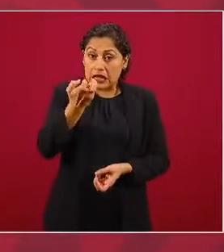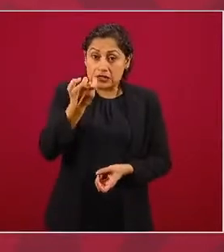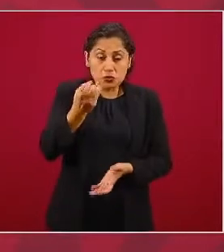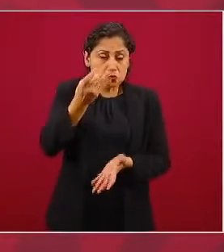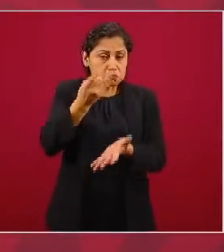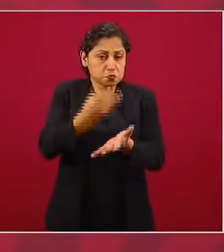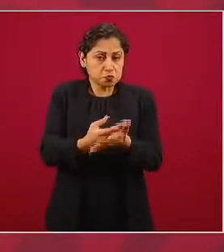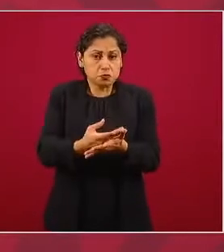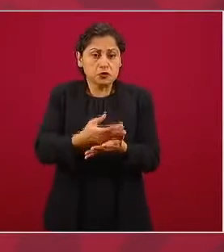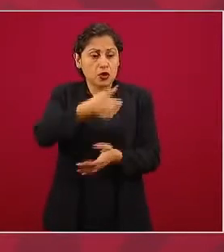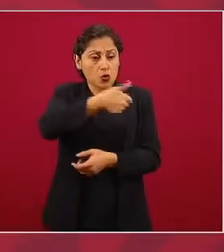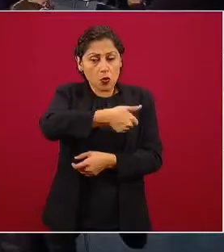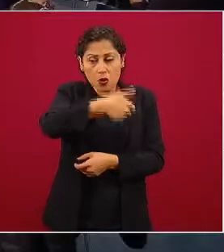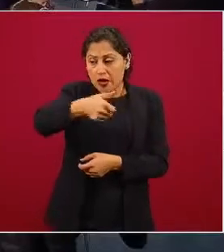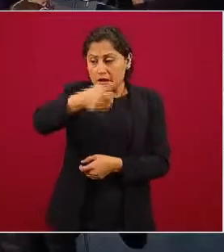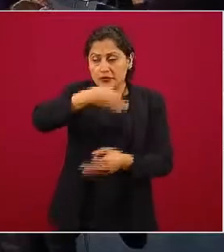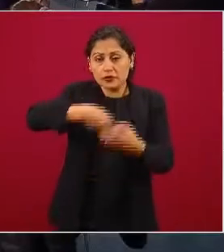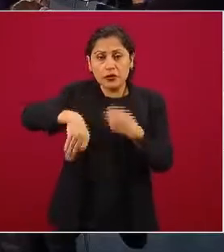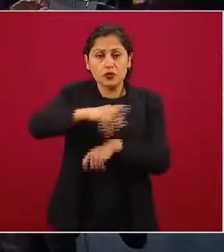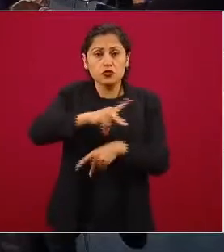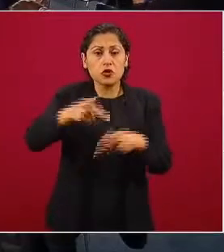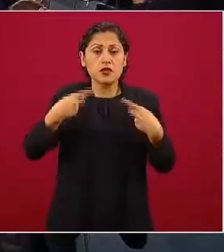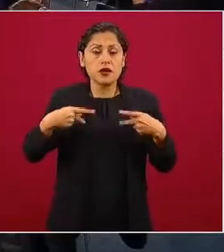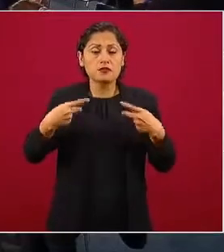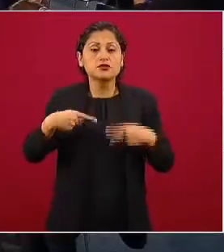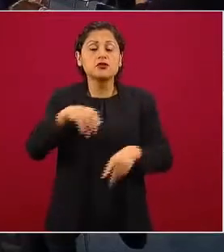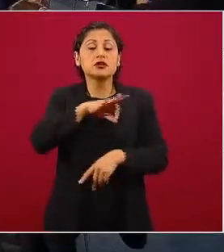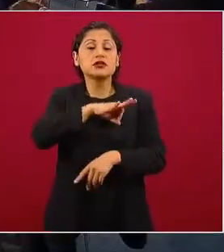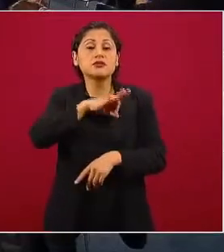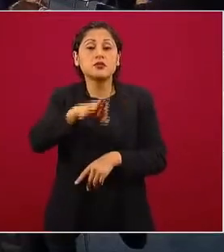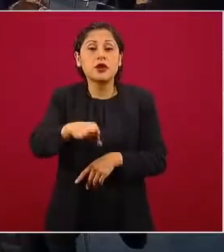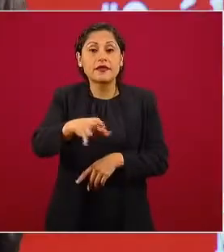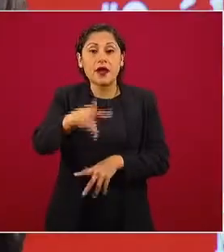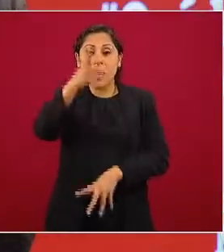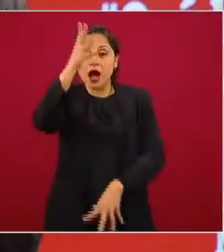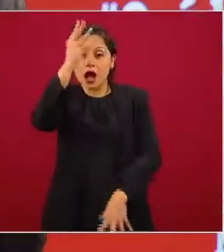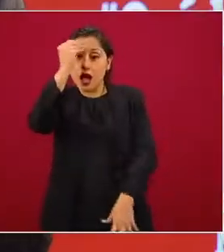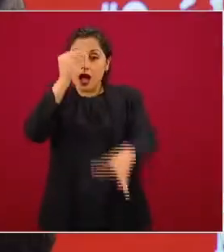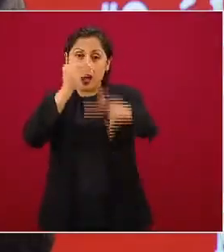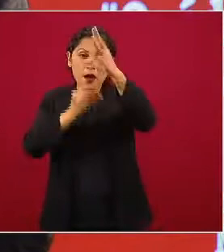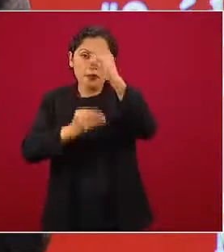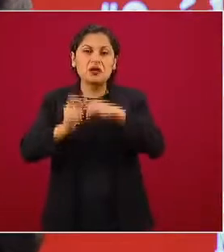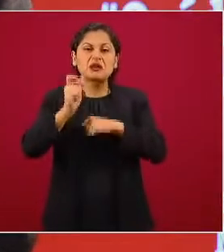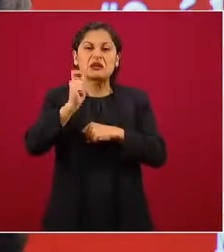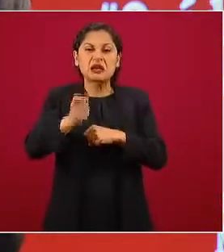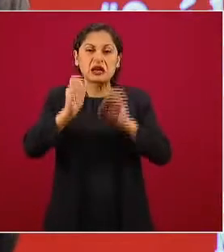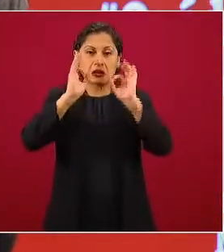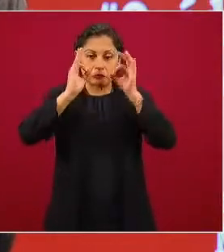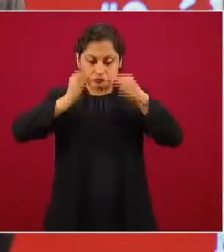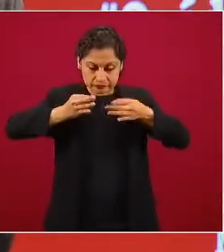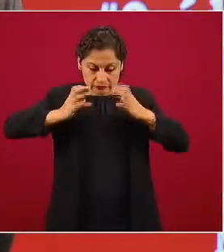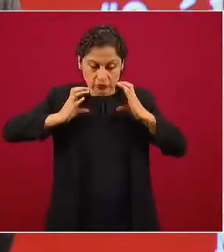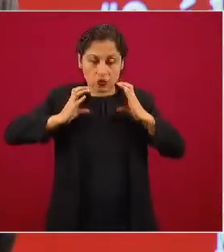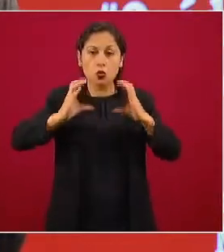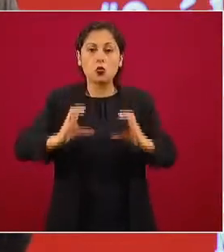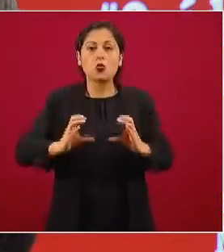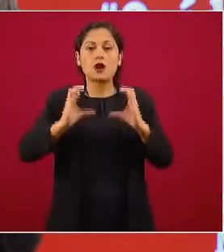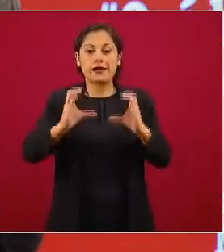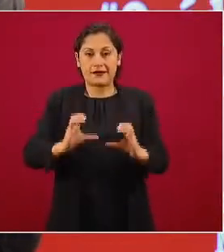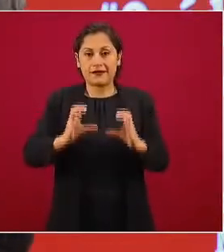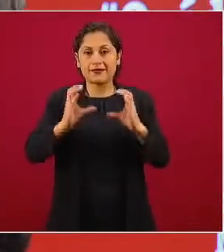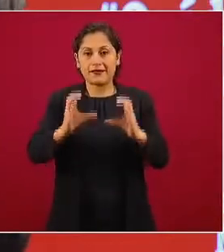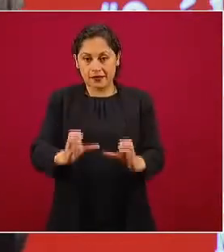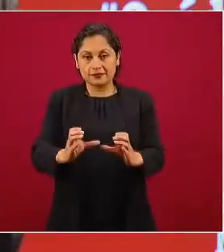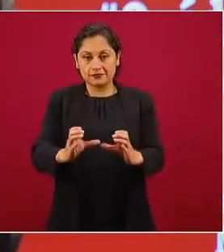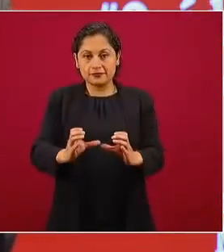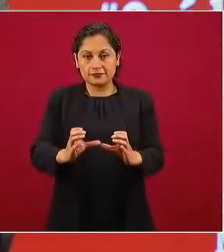sea por obligación, sino que tomemos conciencia de que depende